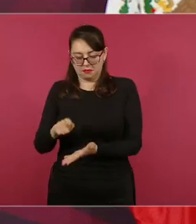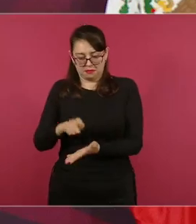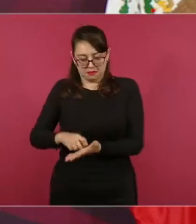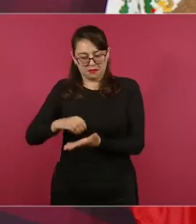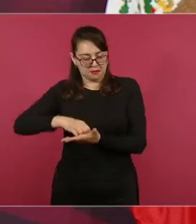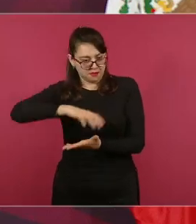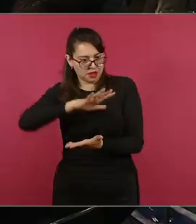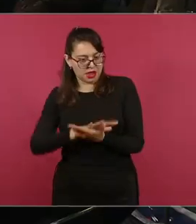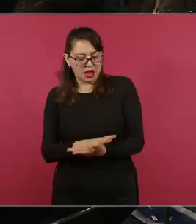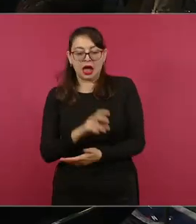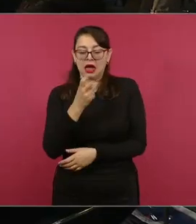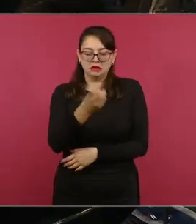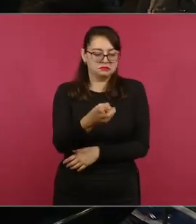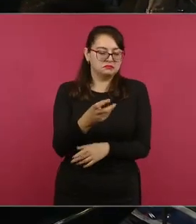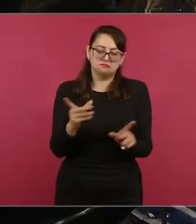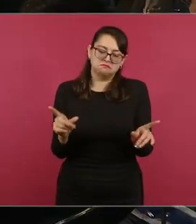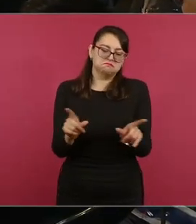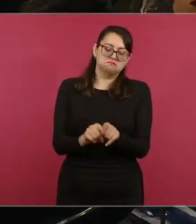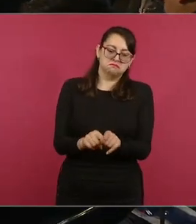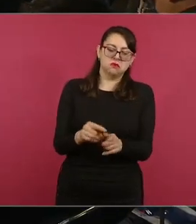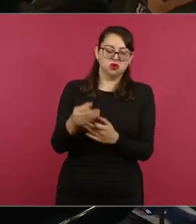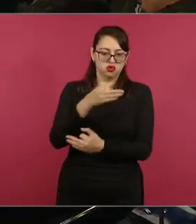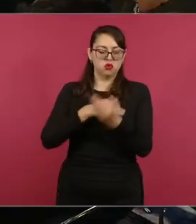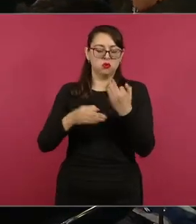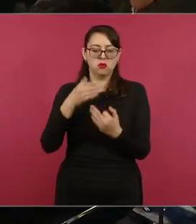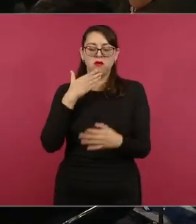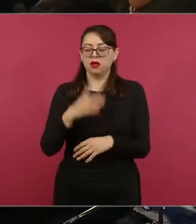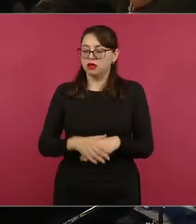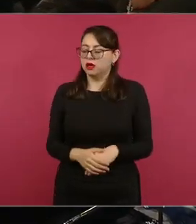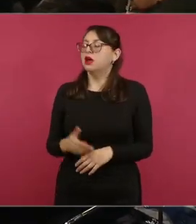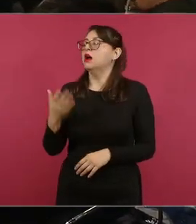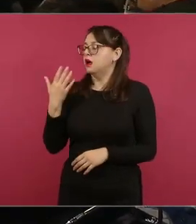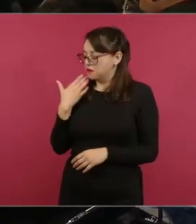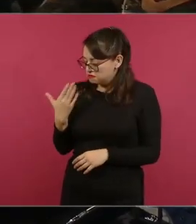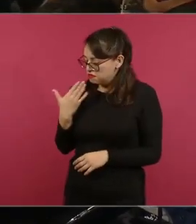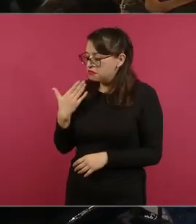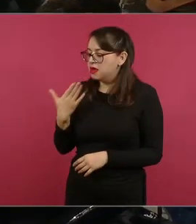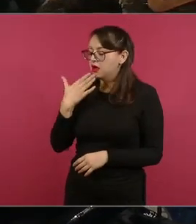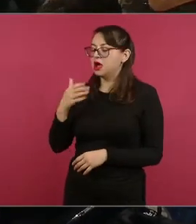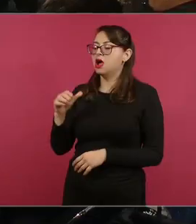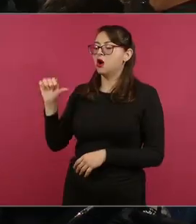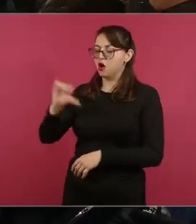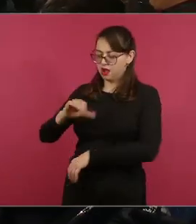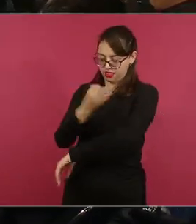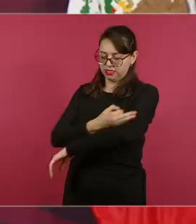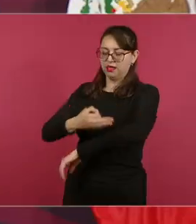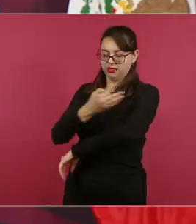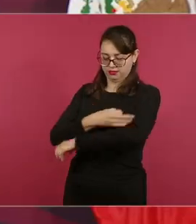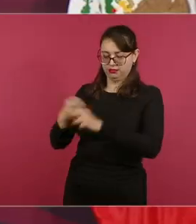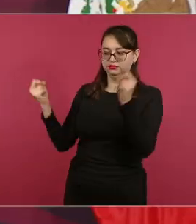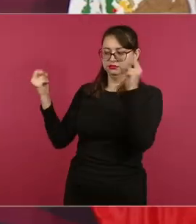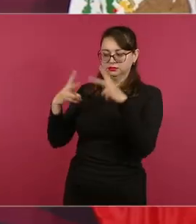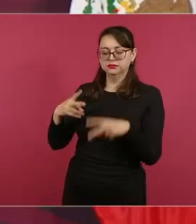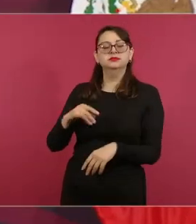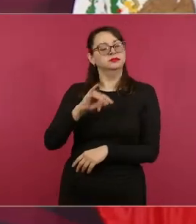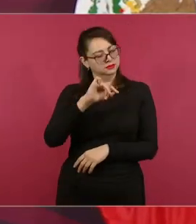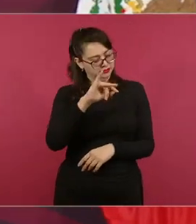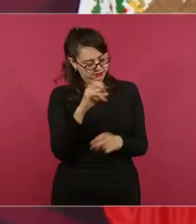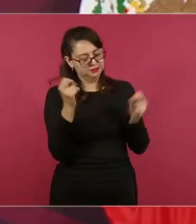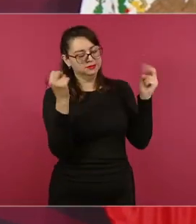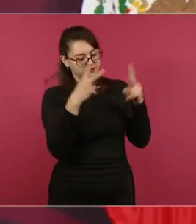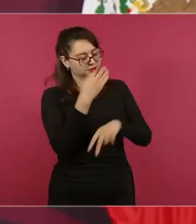presidente. Muy bien, Ariana, pues nos vemos por la tarde. Hasta la tarde, presidente. Sí,